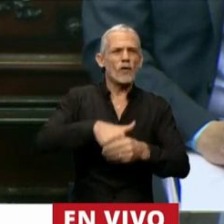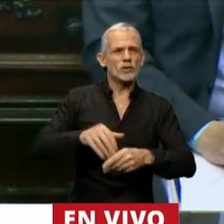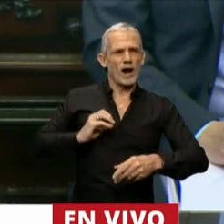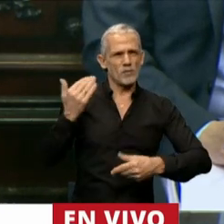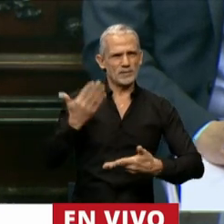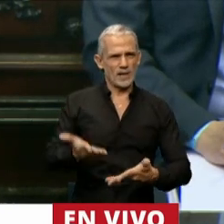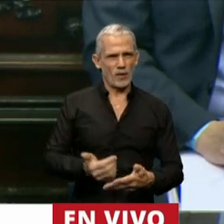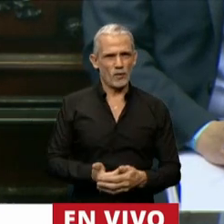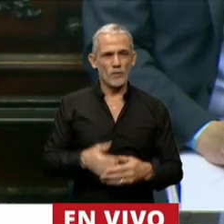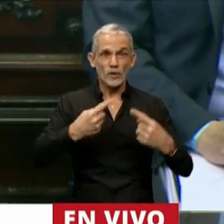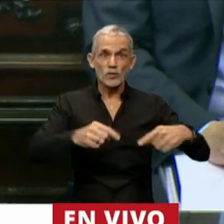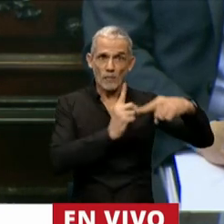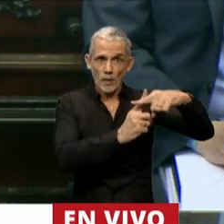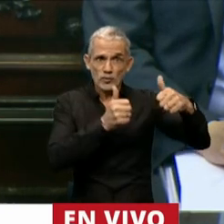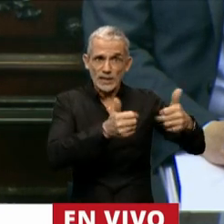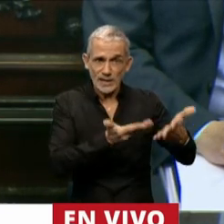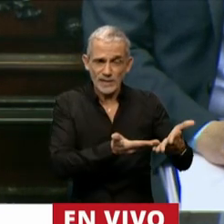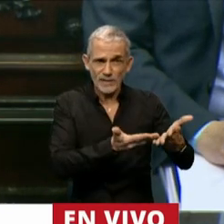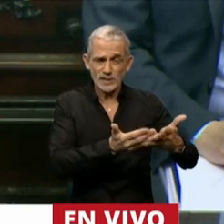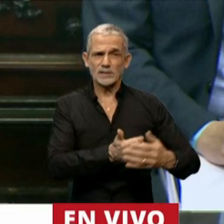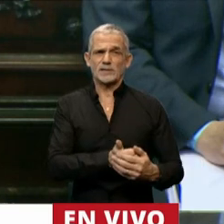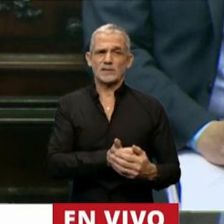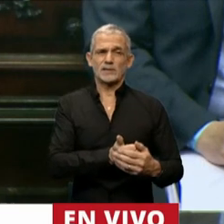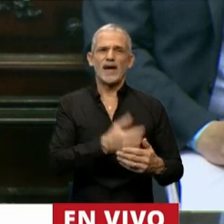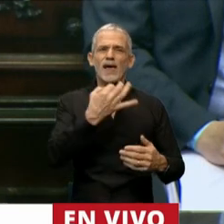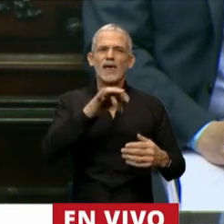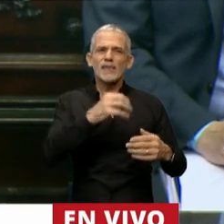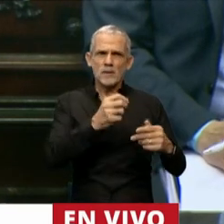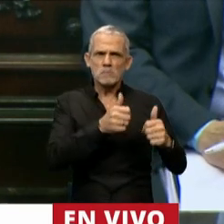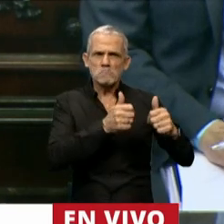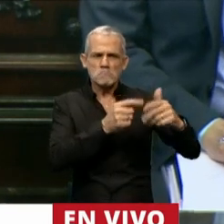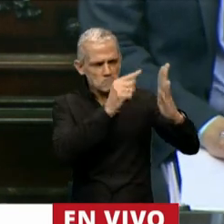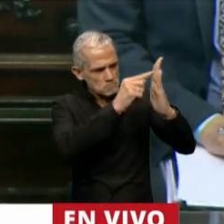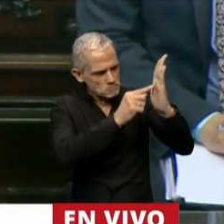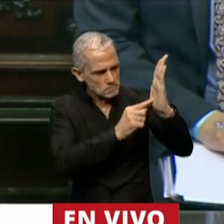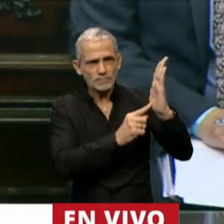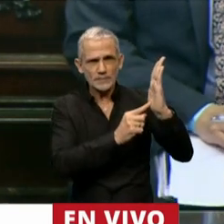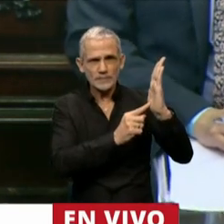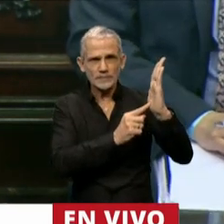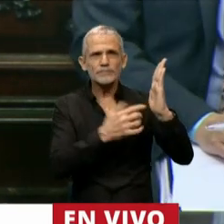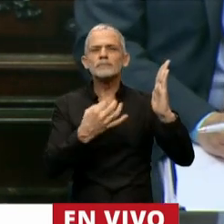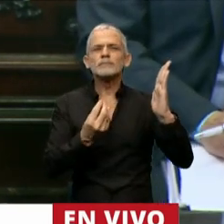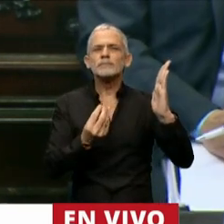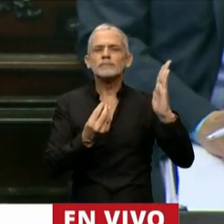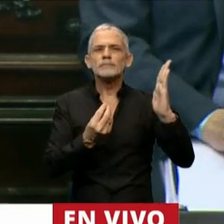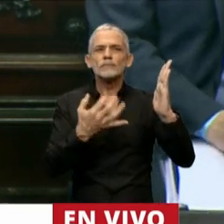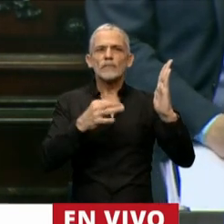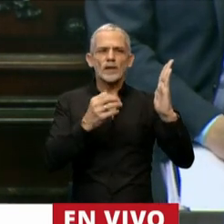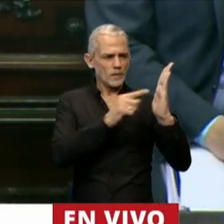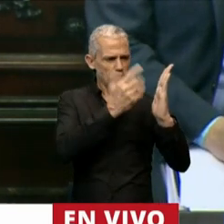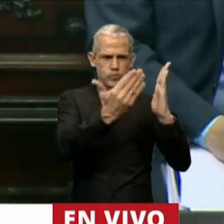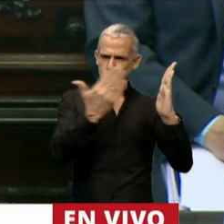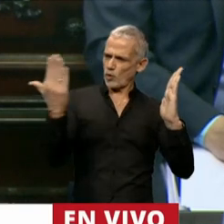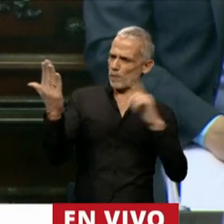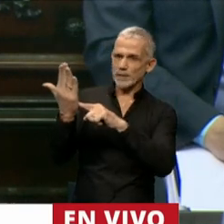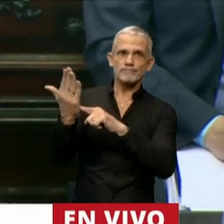Estas virtudes tienen que también contrastarse con